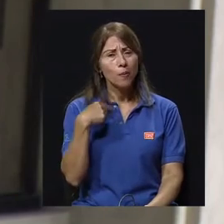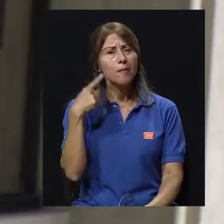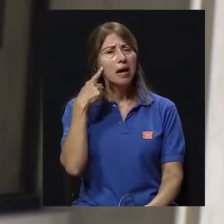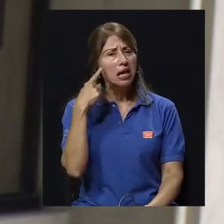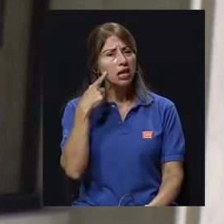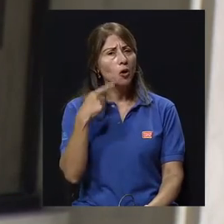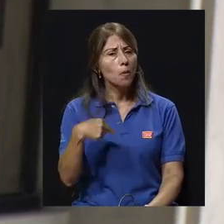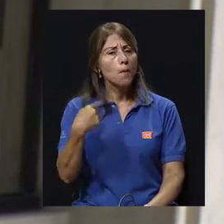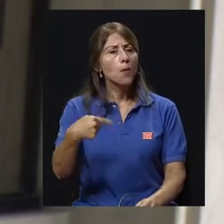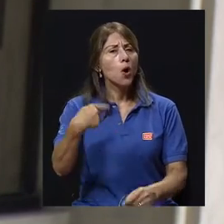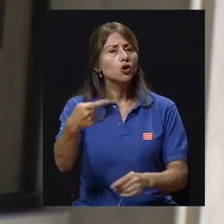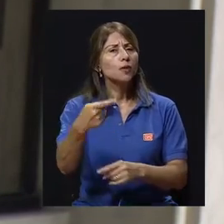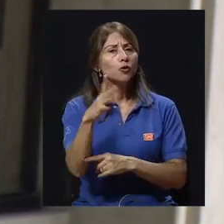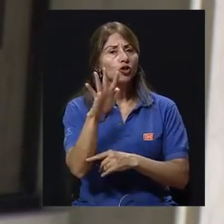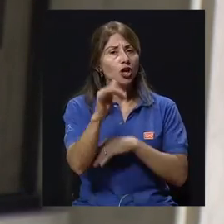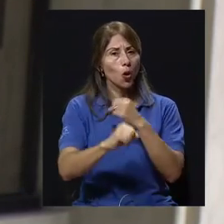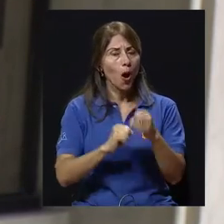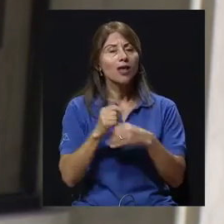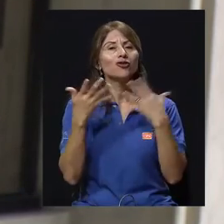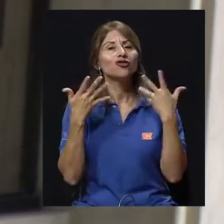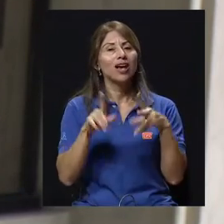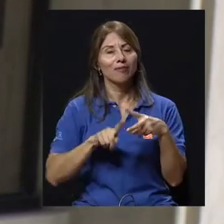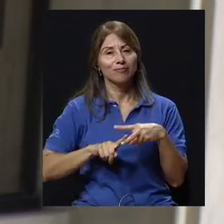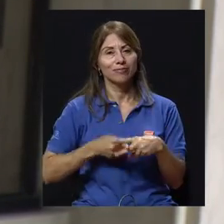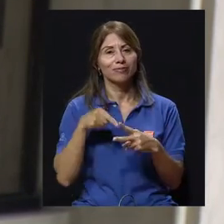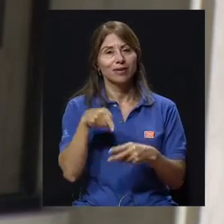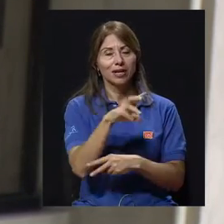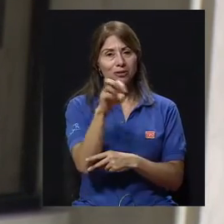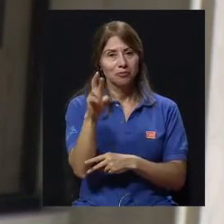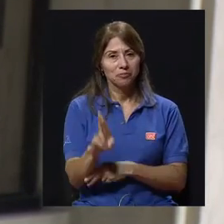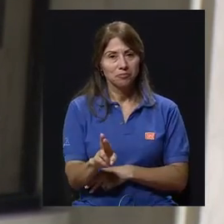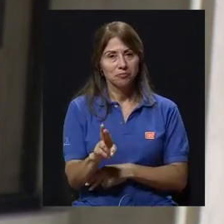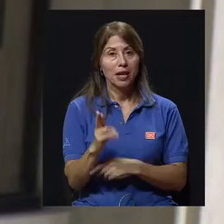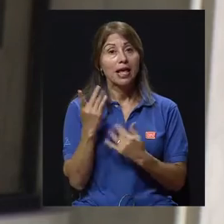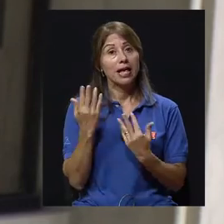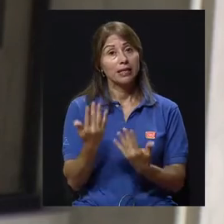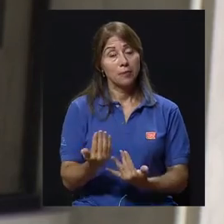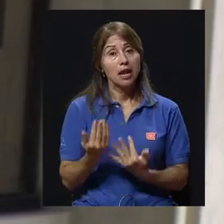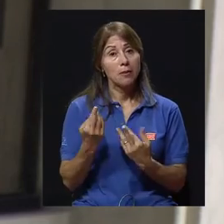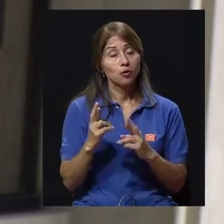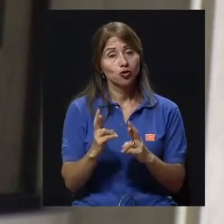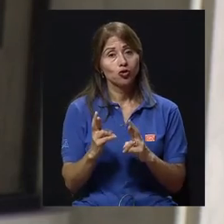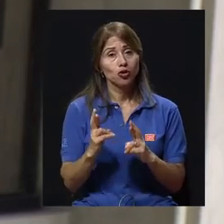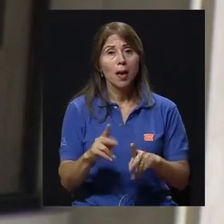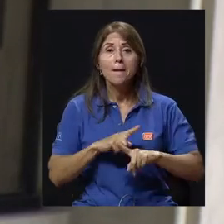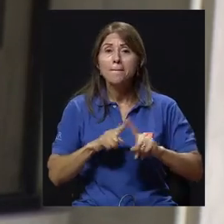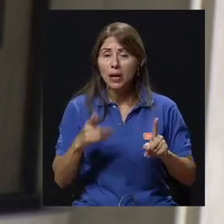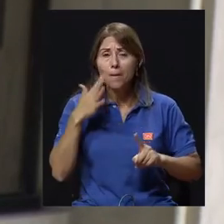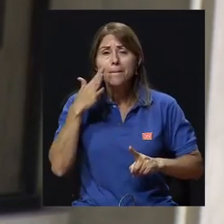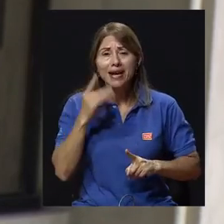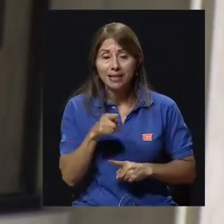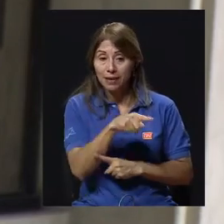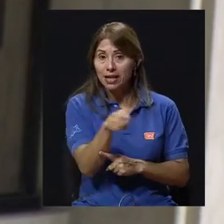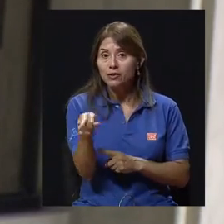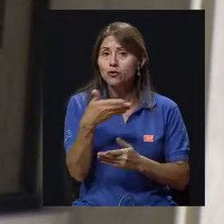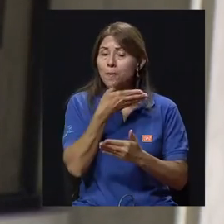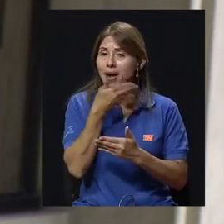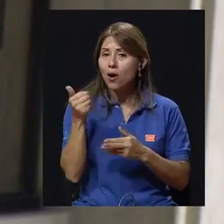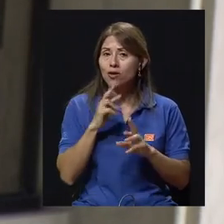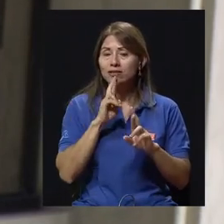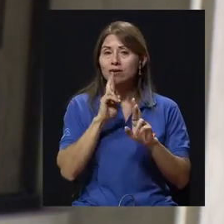entrarán en los próximos cinco años a este país, esperemos, pero que aparentemente tienen mejores resultados